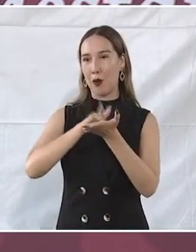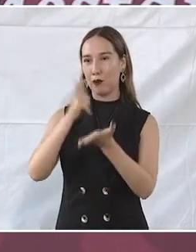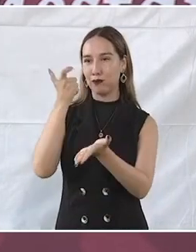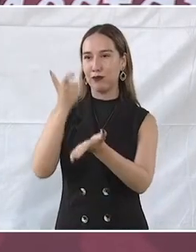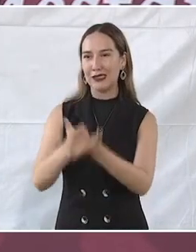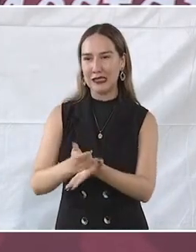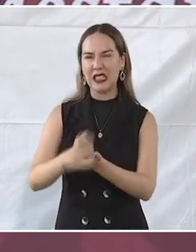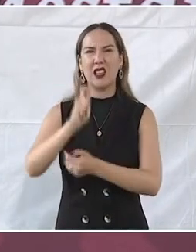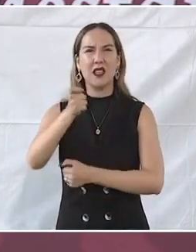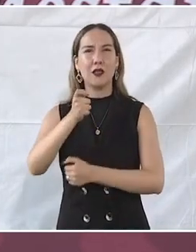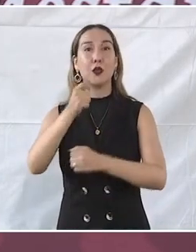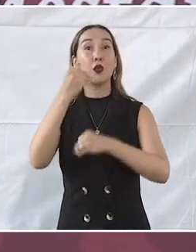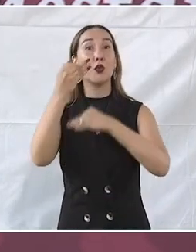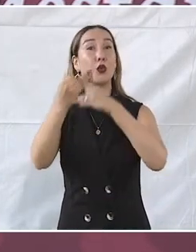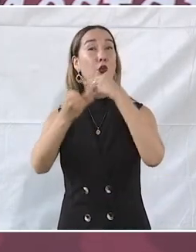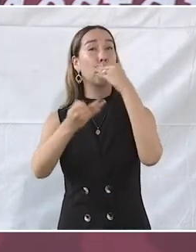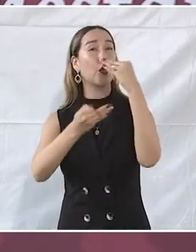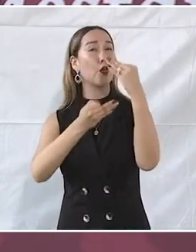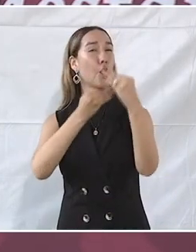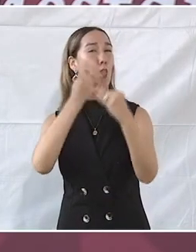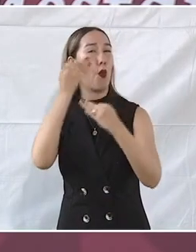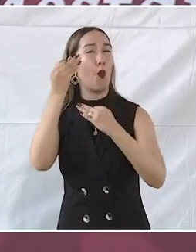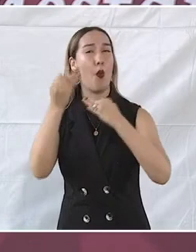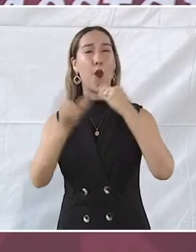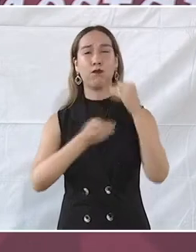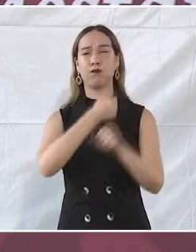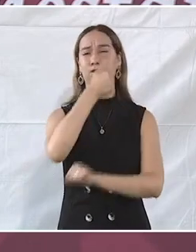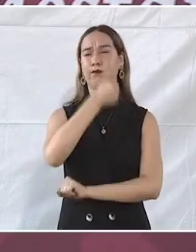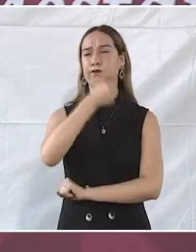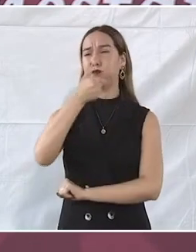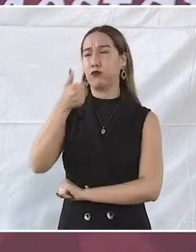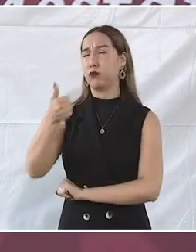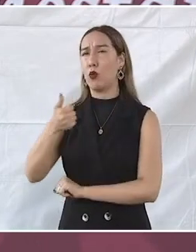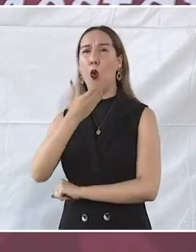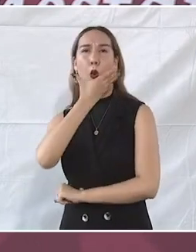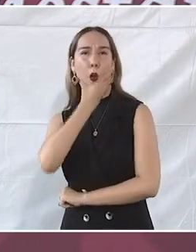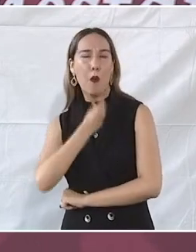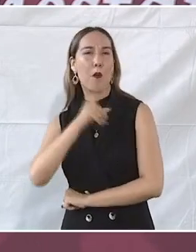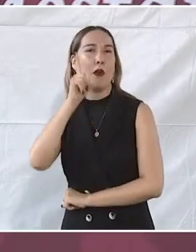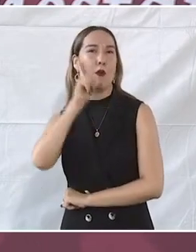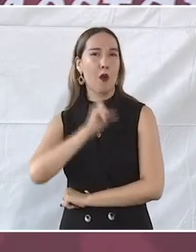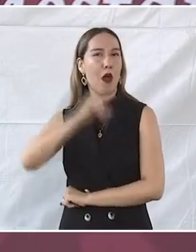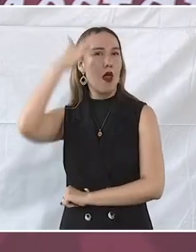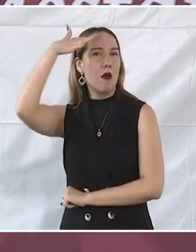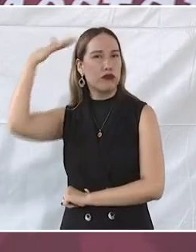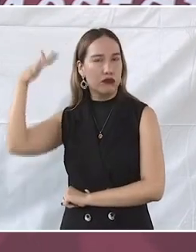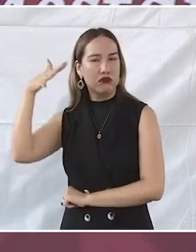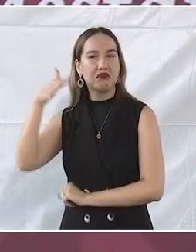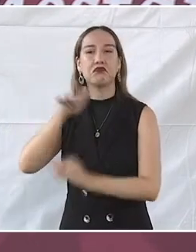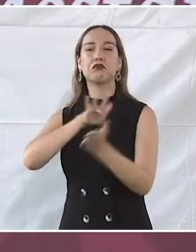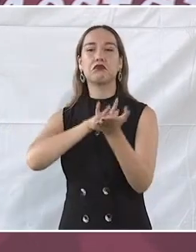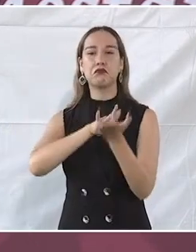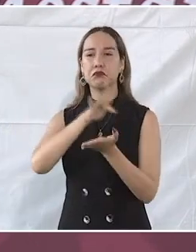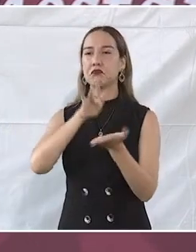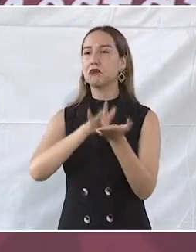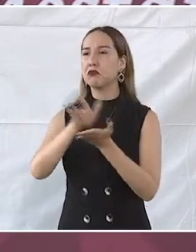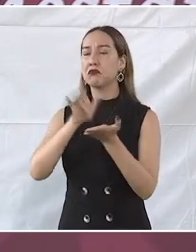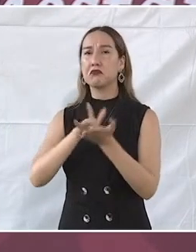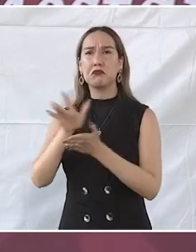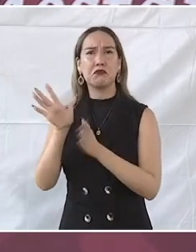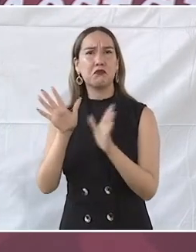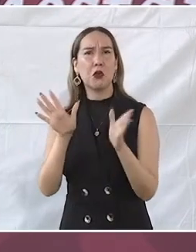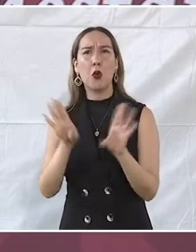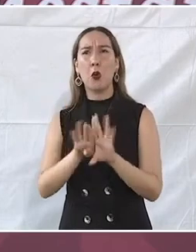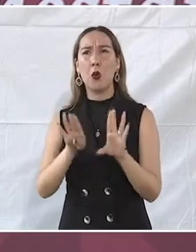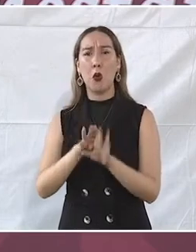universal. Esto quiere decir que se entrega a todos los adultos mayores, sin importar su nivel socioeconómico,